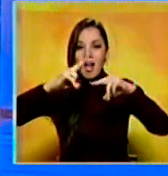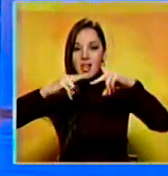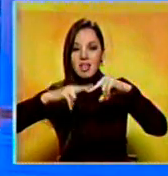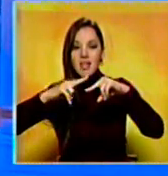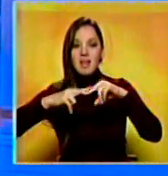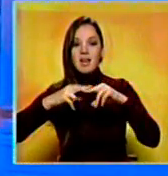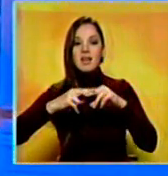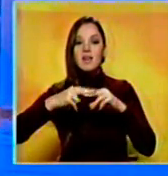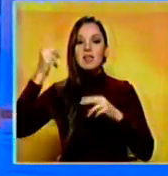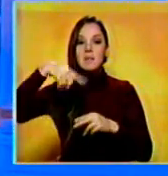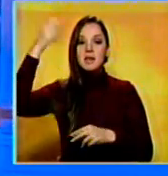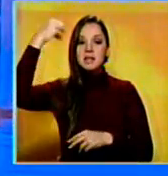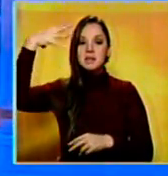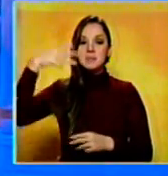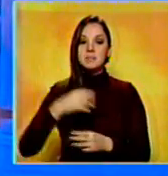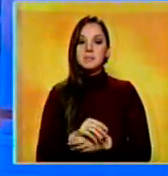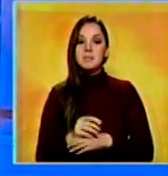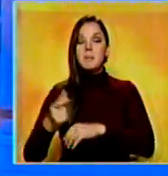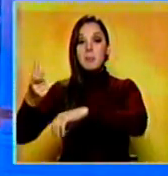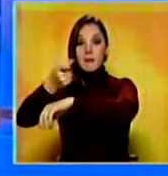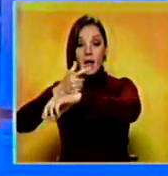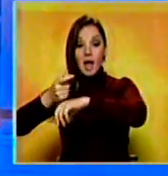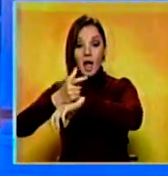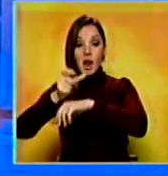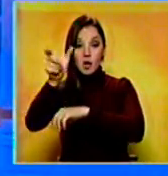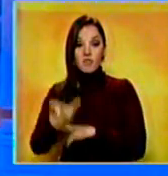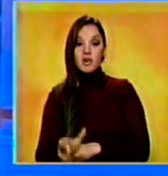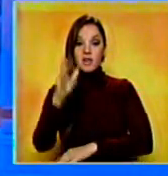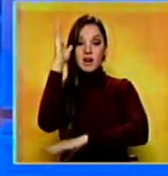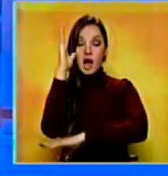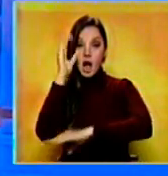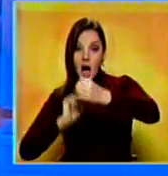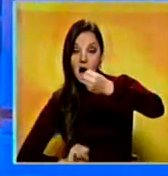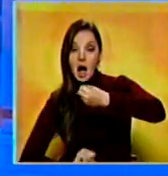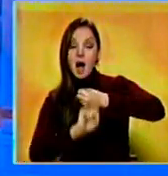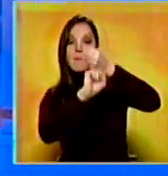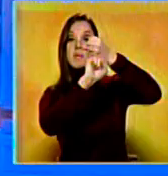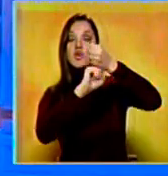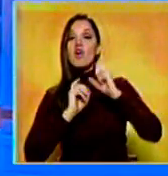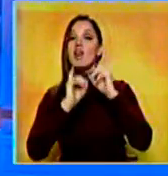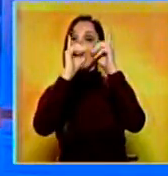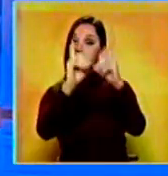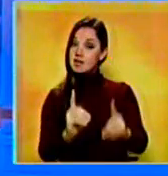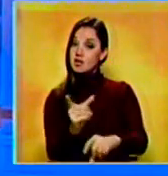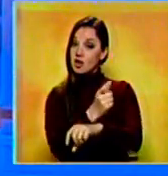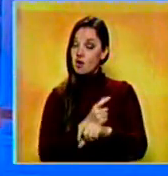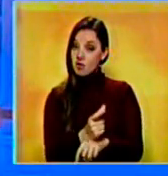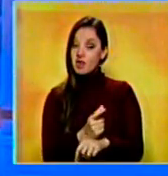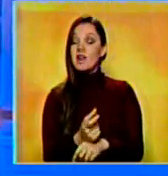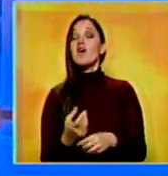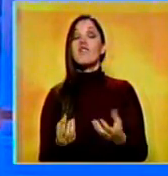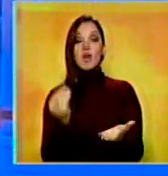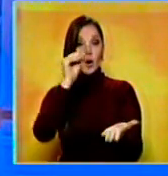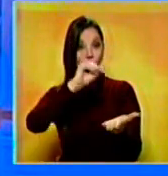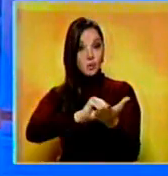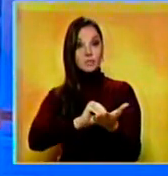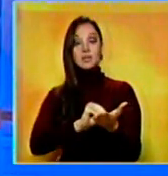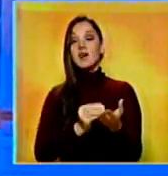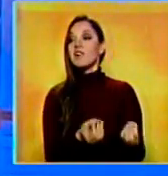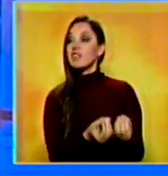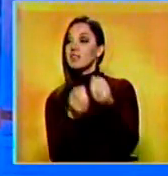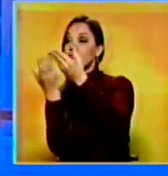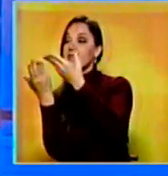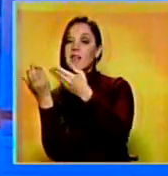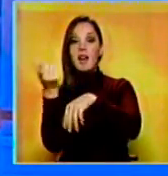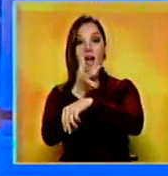El gobernador del estado Lara, Henry Falcón, apoyó la decisión del gobierno nacional de reactivar y regresar a las gobernaciones la